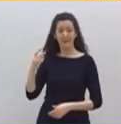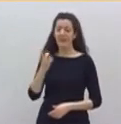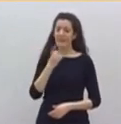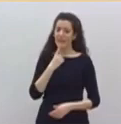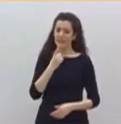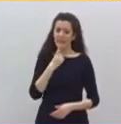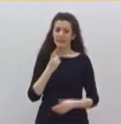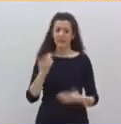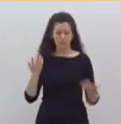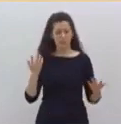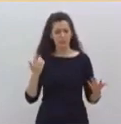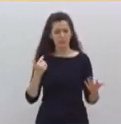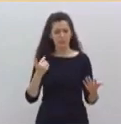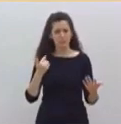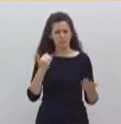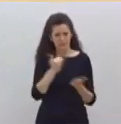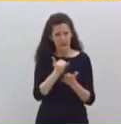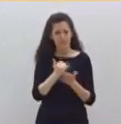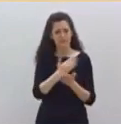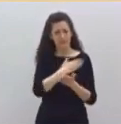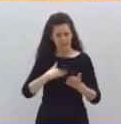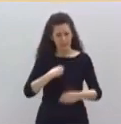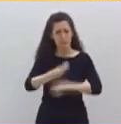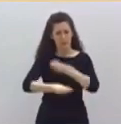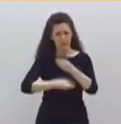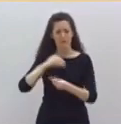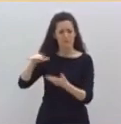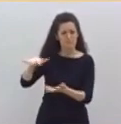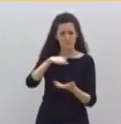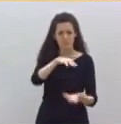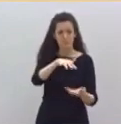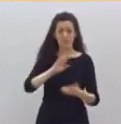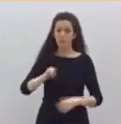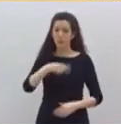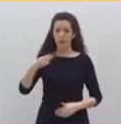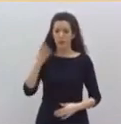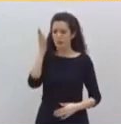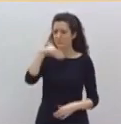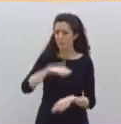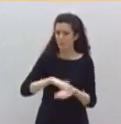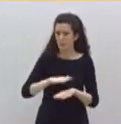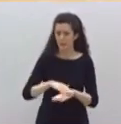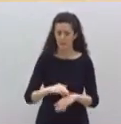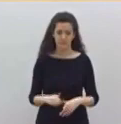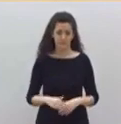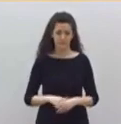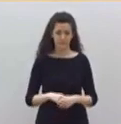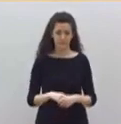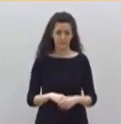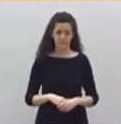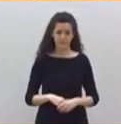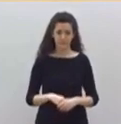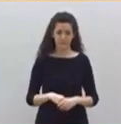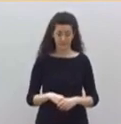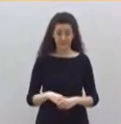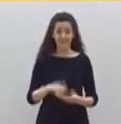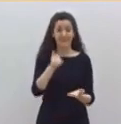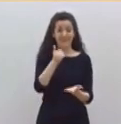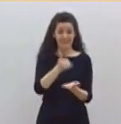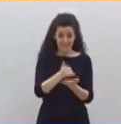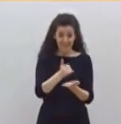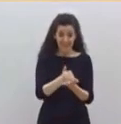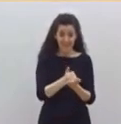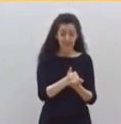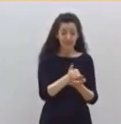se cuelgan los resultados como se cuelgan en los países más desarrollados? ¿No son conscientes de que solo con test masivo se puede desescalar? ¿Se puede recuperar la